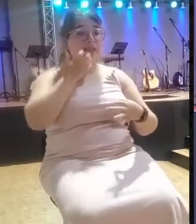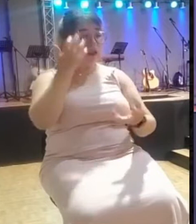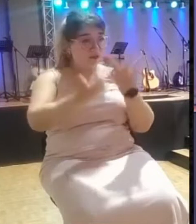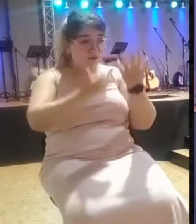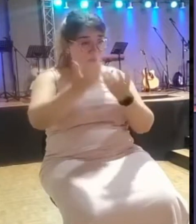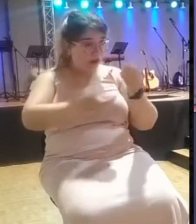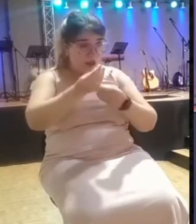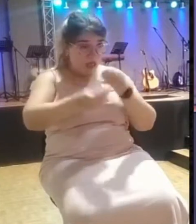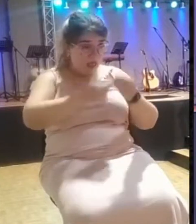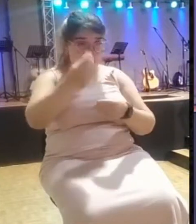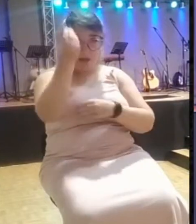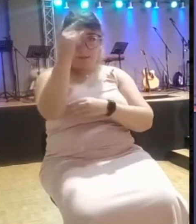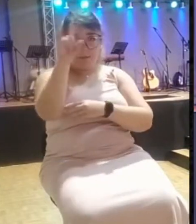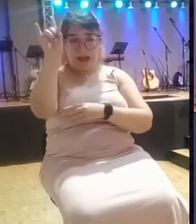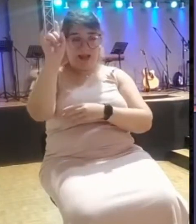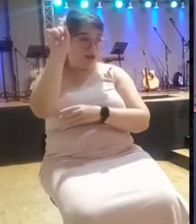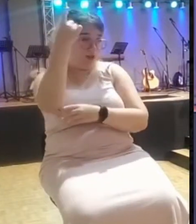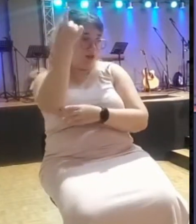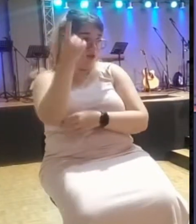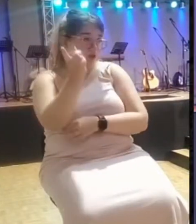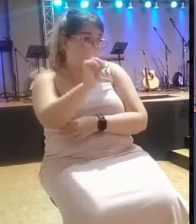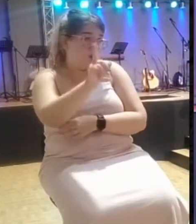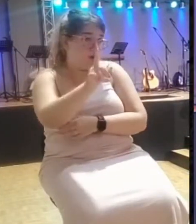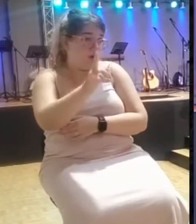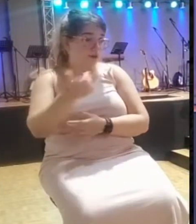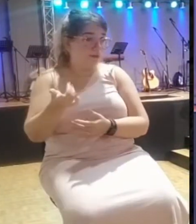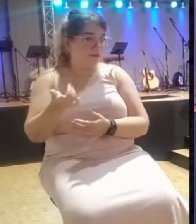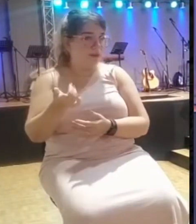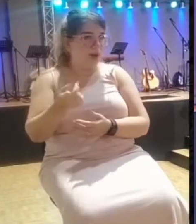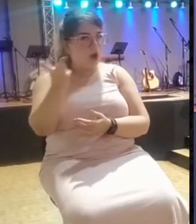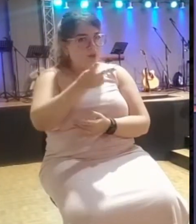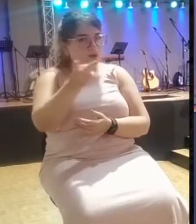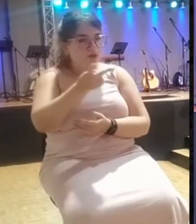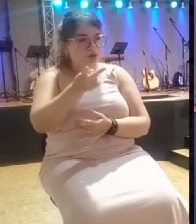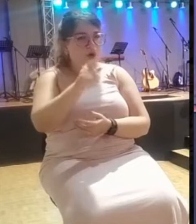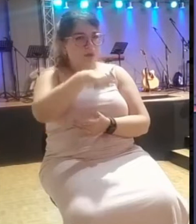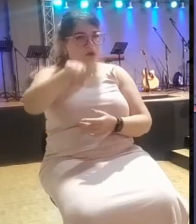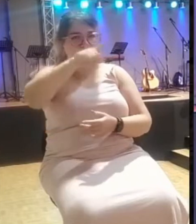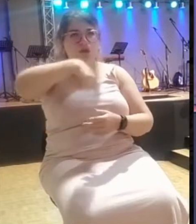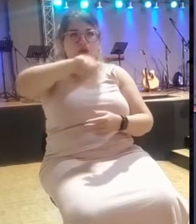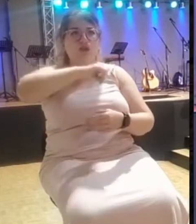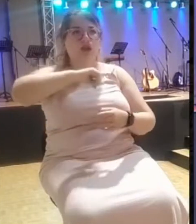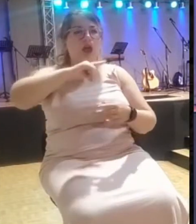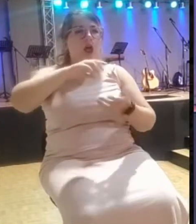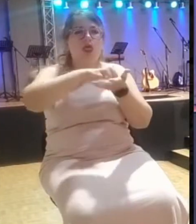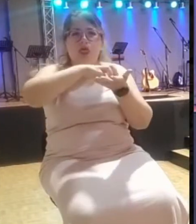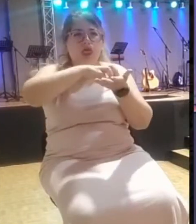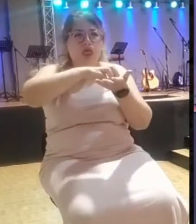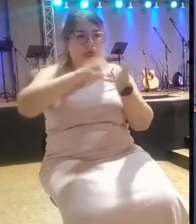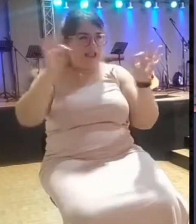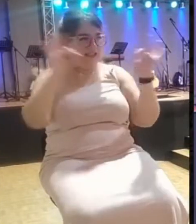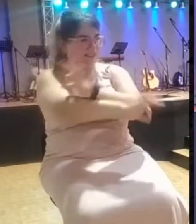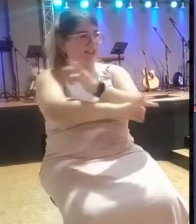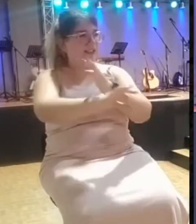Baal no es Dios. No clauduquéis más entre dos pensamientos. Así que si Jehová es Dios, seguirle a él. Y si es